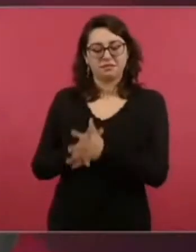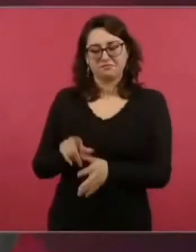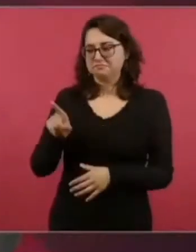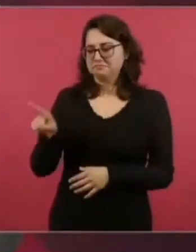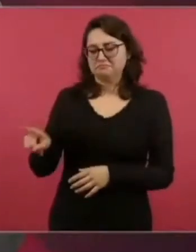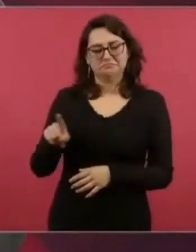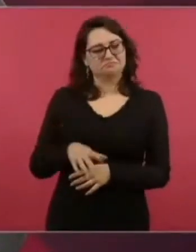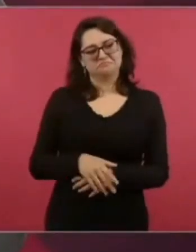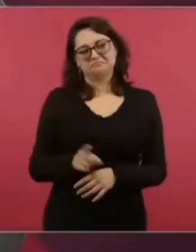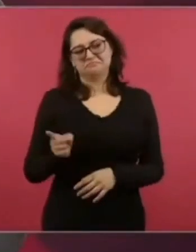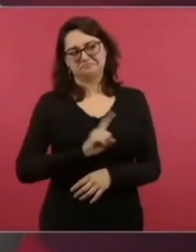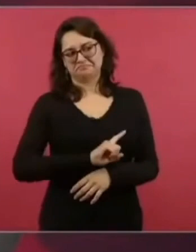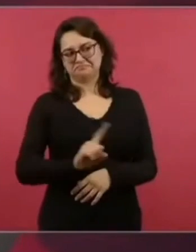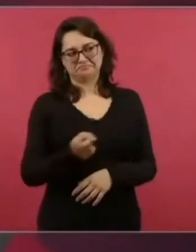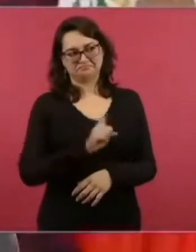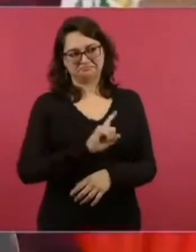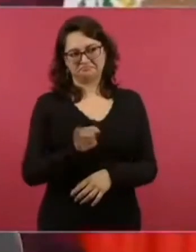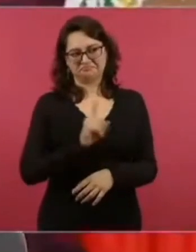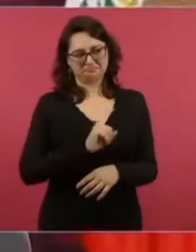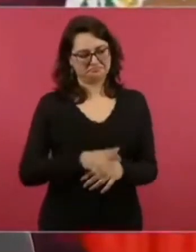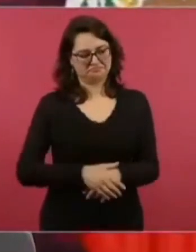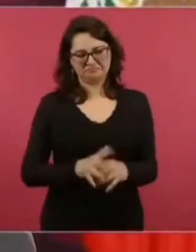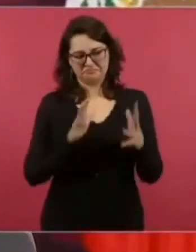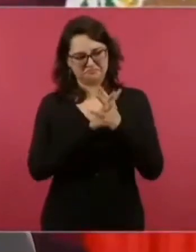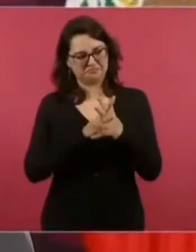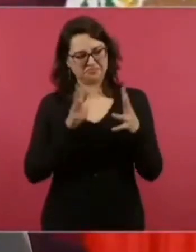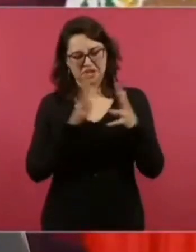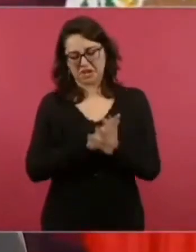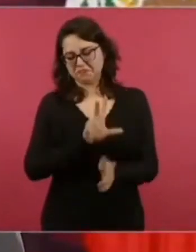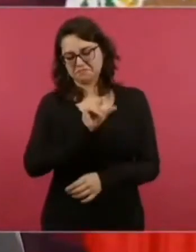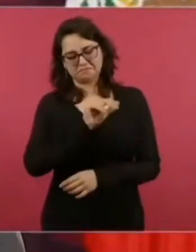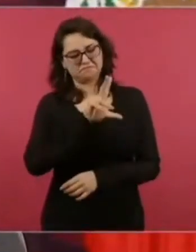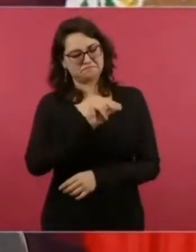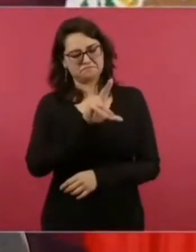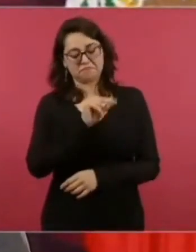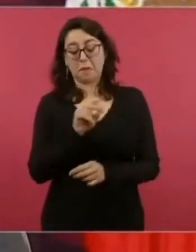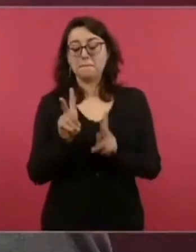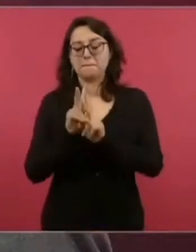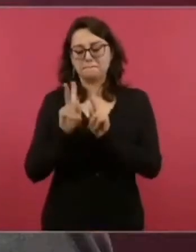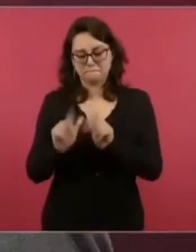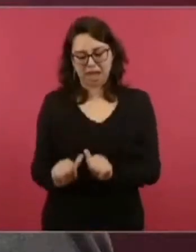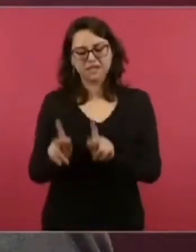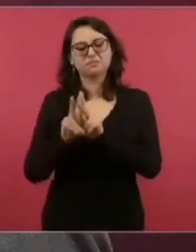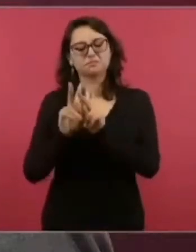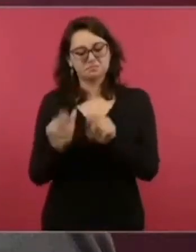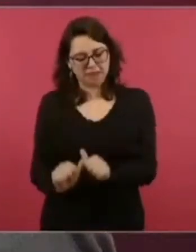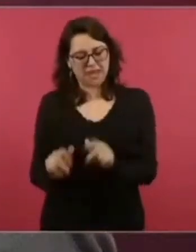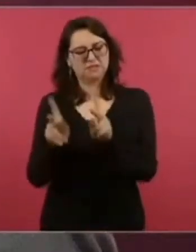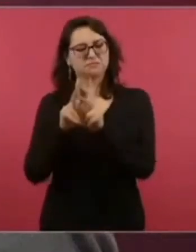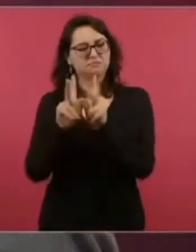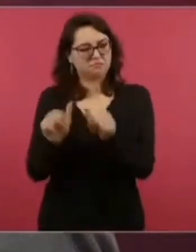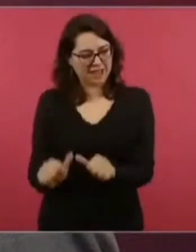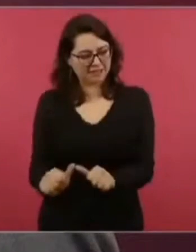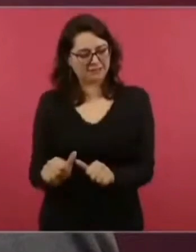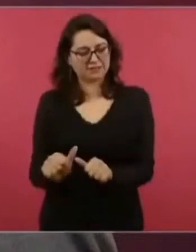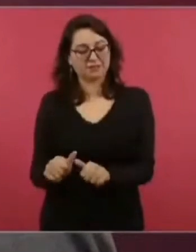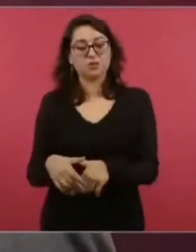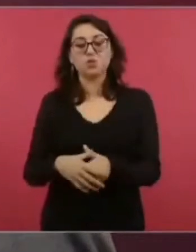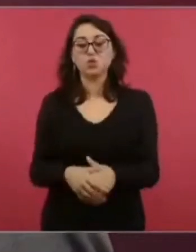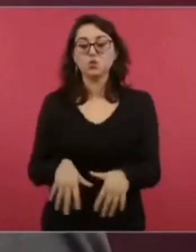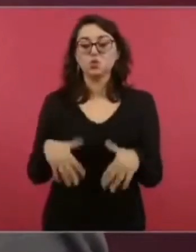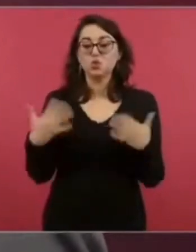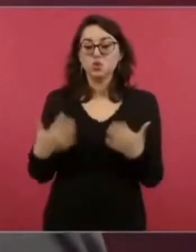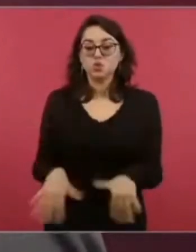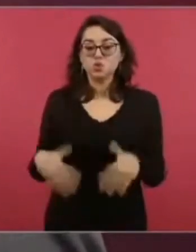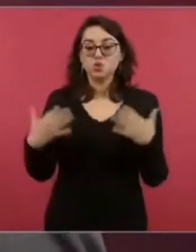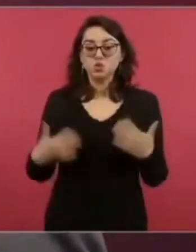nunca optó por la violencia. Por eso fue